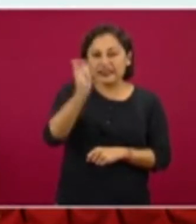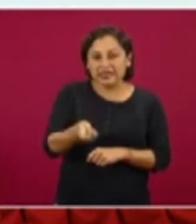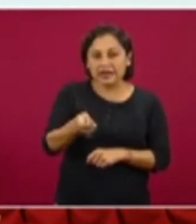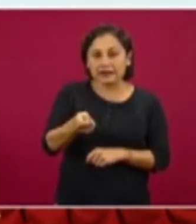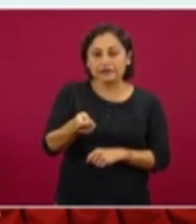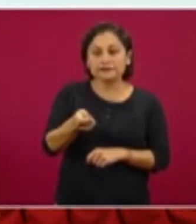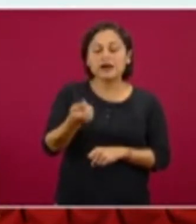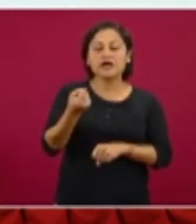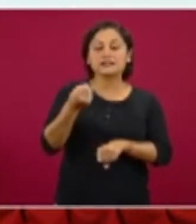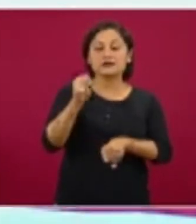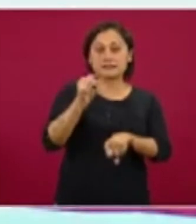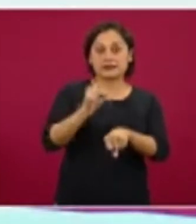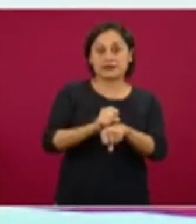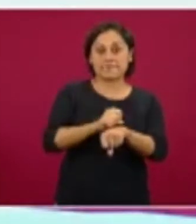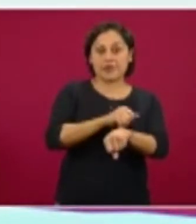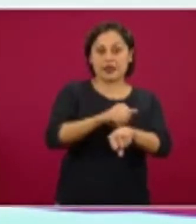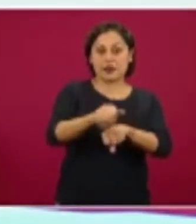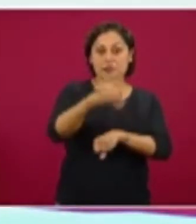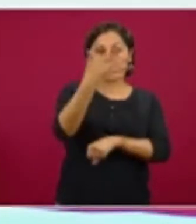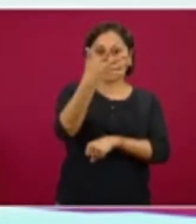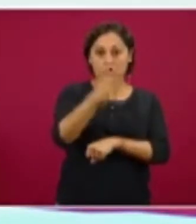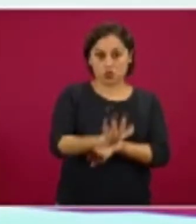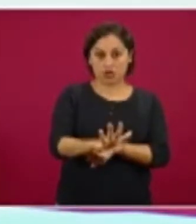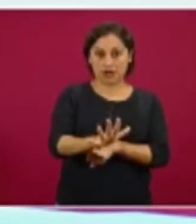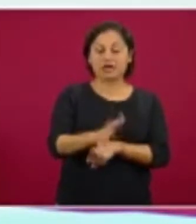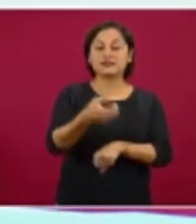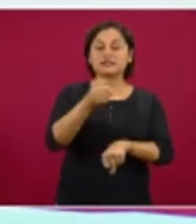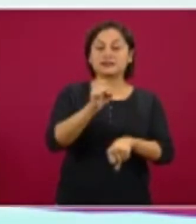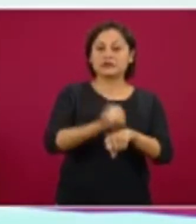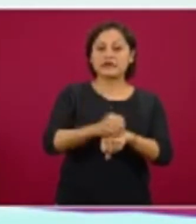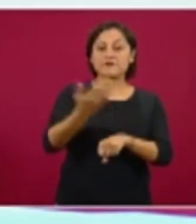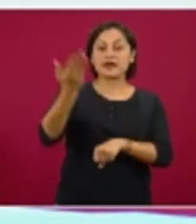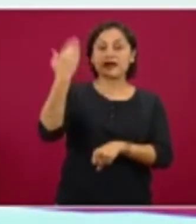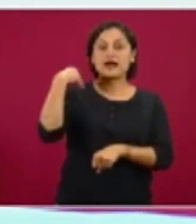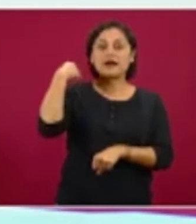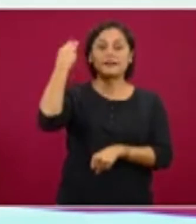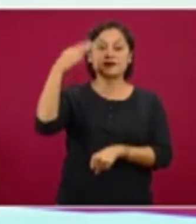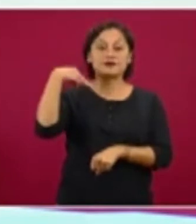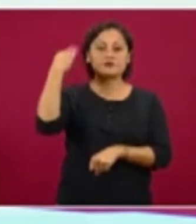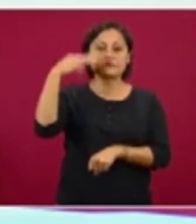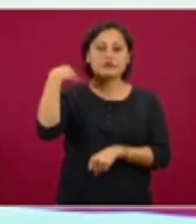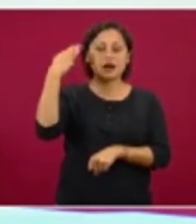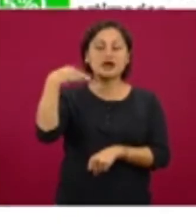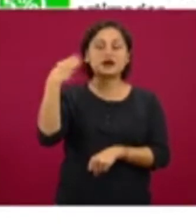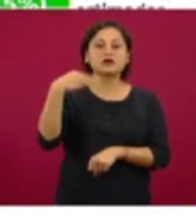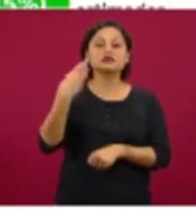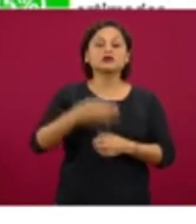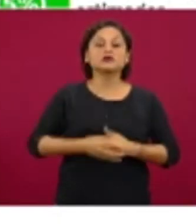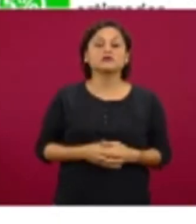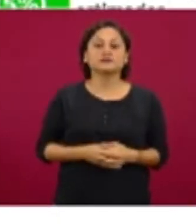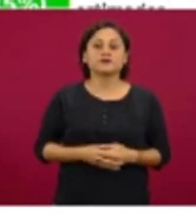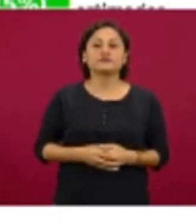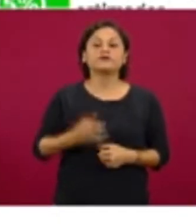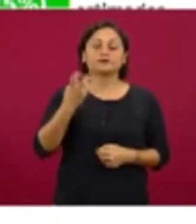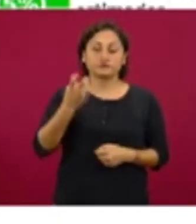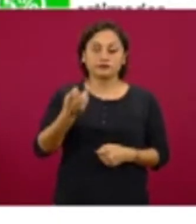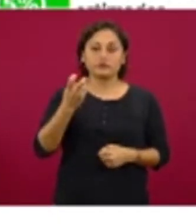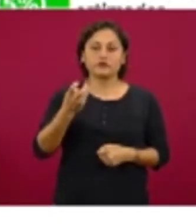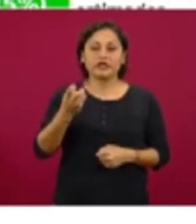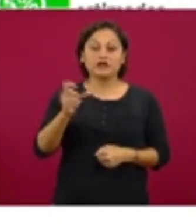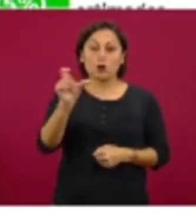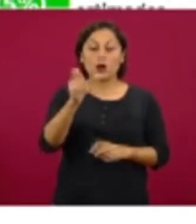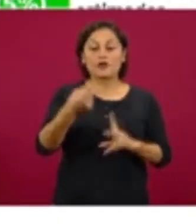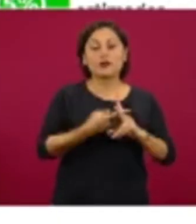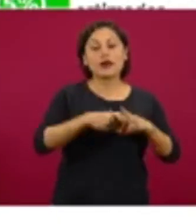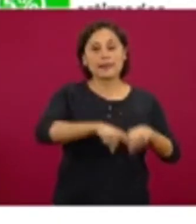la semana 10, la primera semana de marzo, donde tuvimos el primer caso, el primer caso COVID en México, se detectó clínicamente